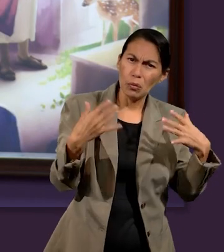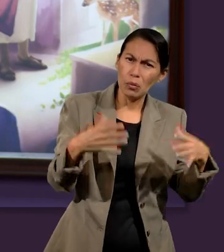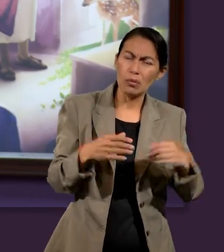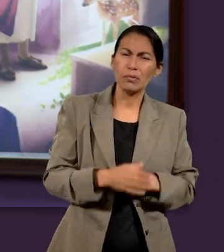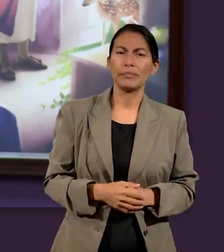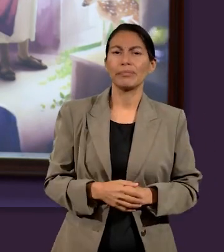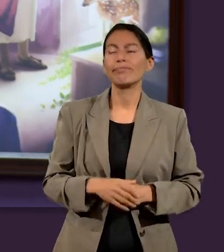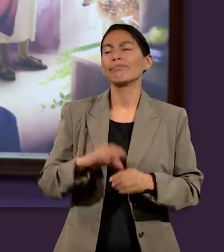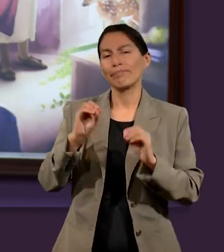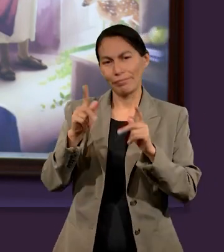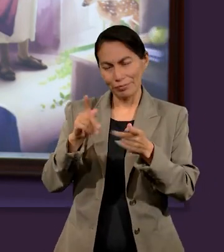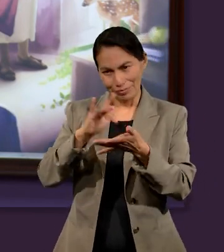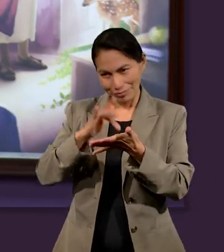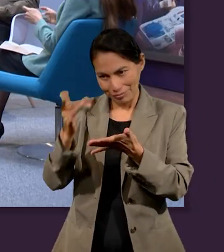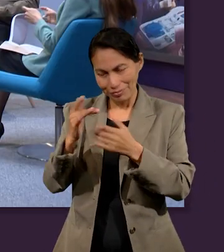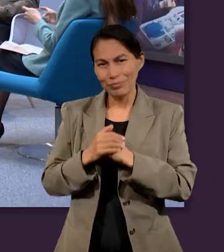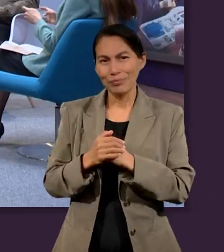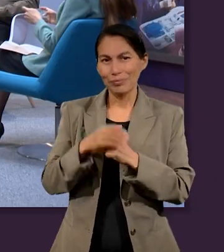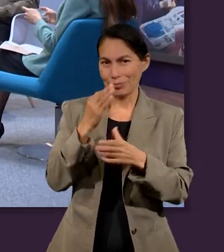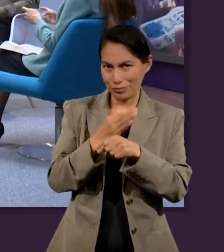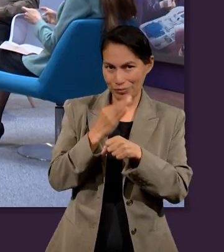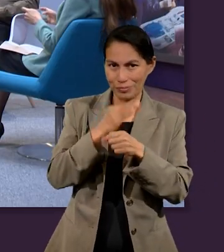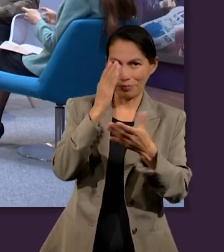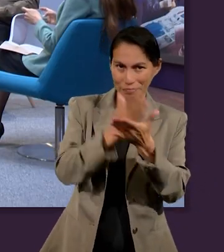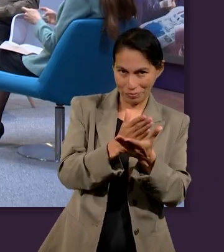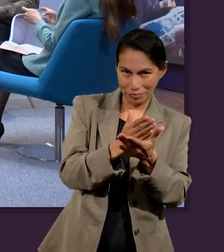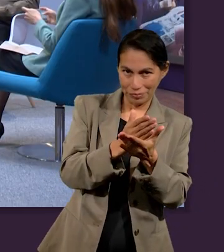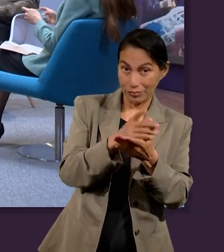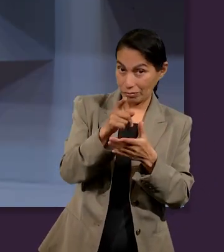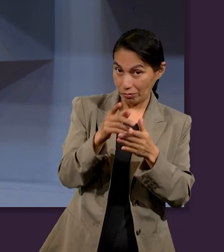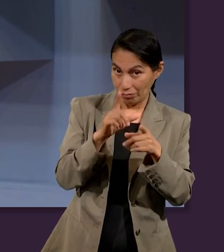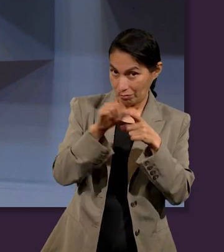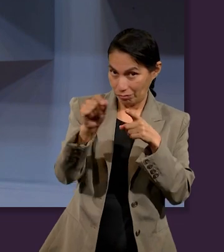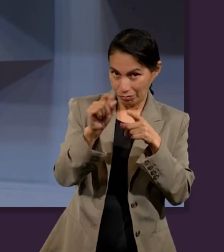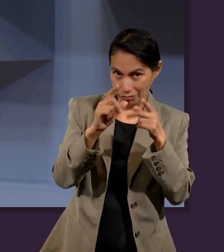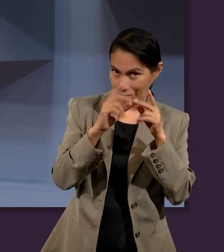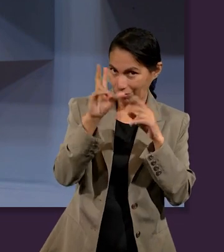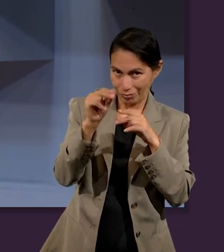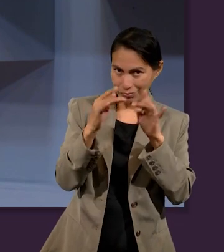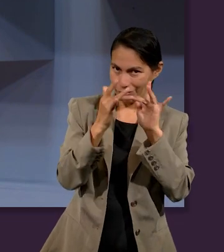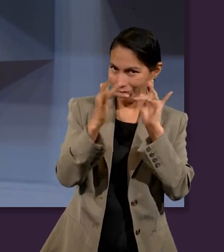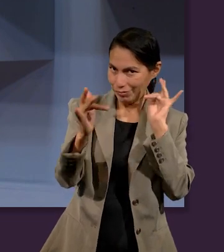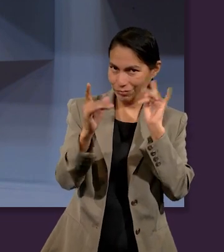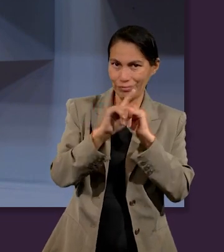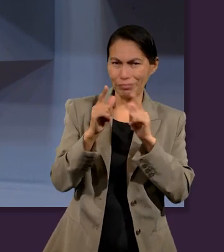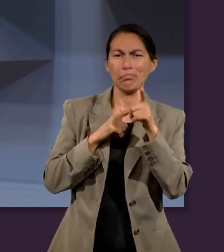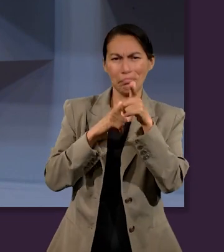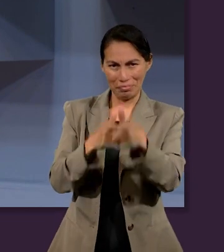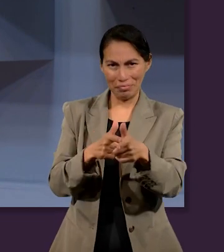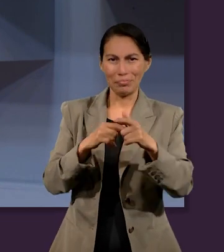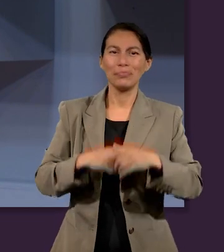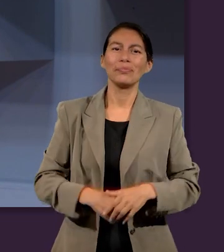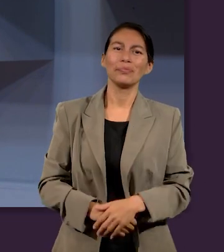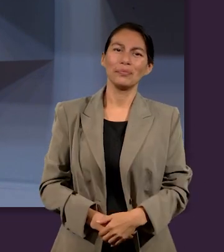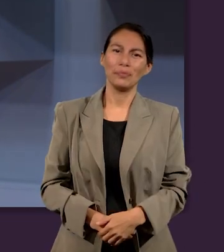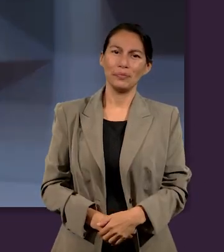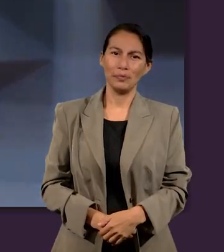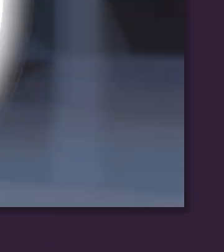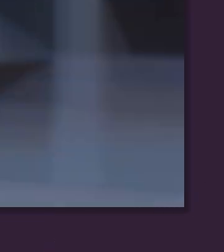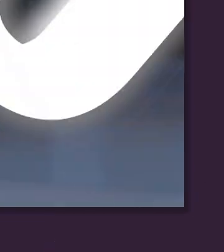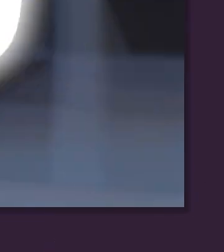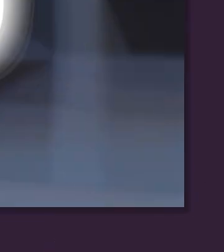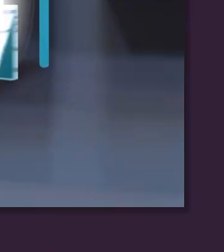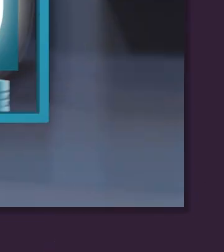interior de su tumba. Muchísimas gracias. Es momento de hacer una pausa antes de seguir profundizando este tema. Pero no te vayas.